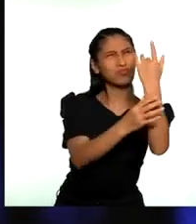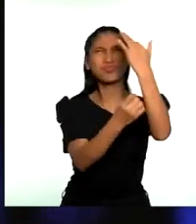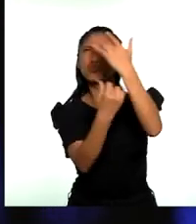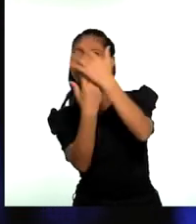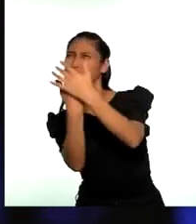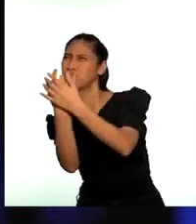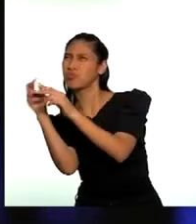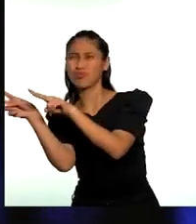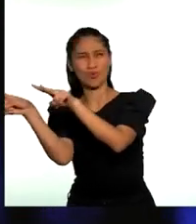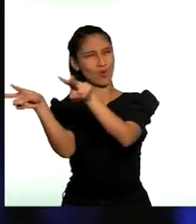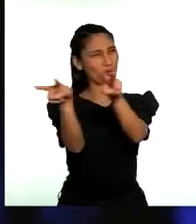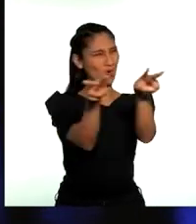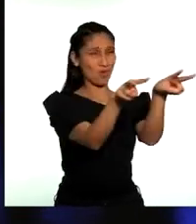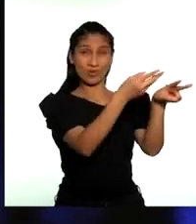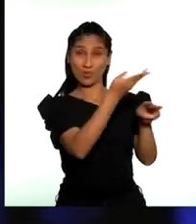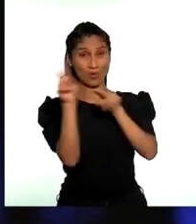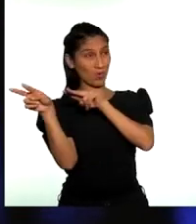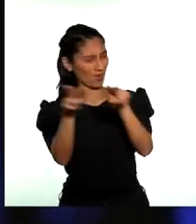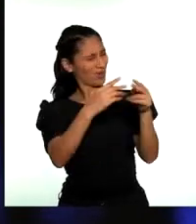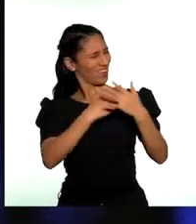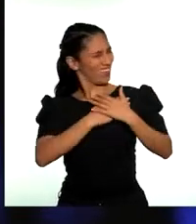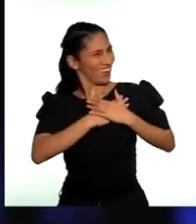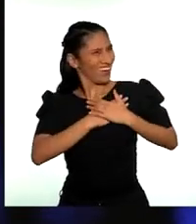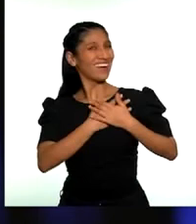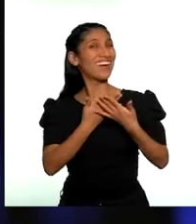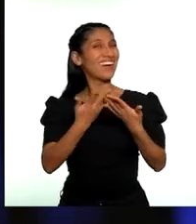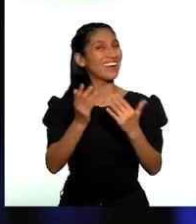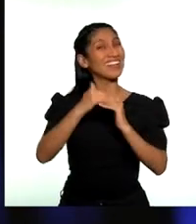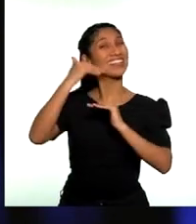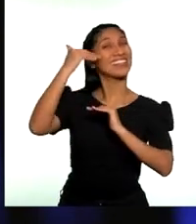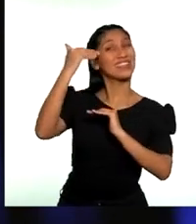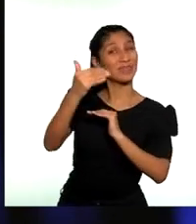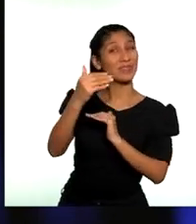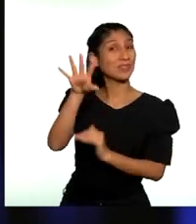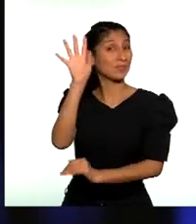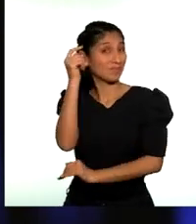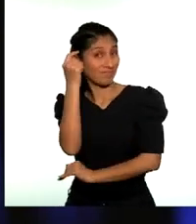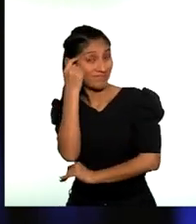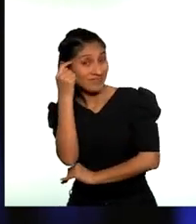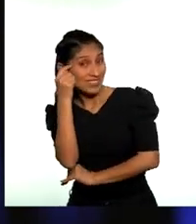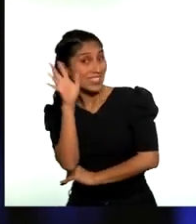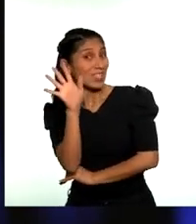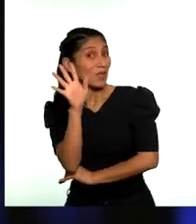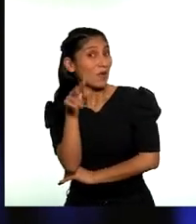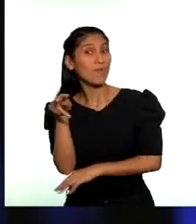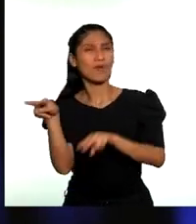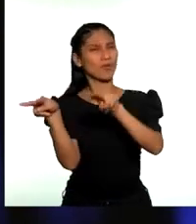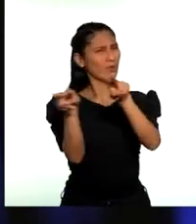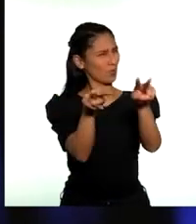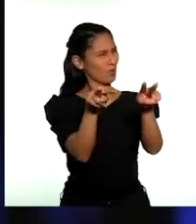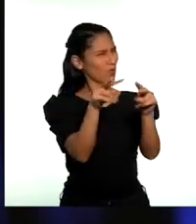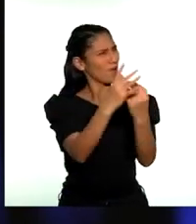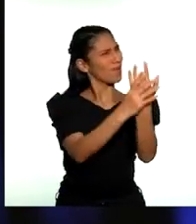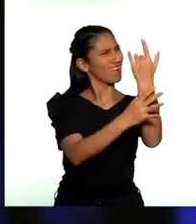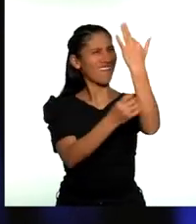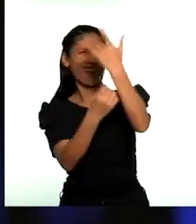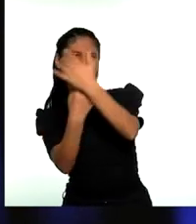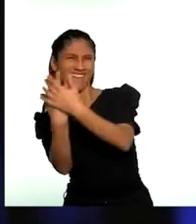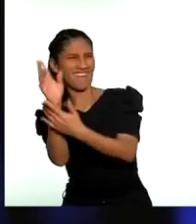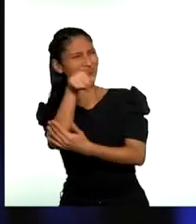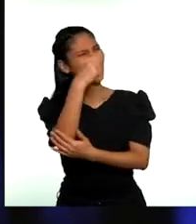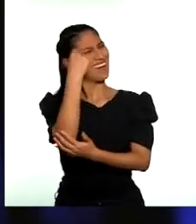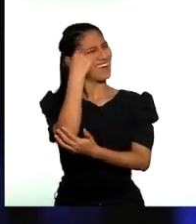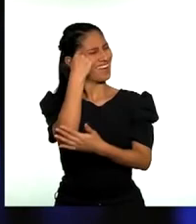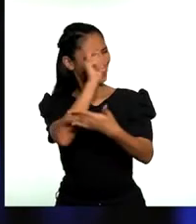localidad genera en ti una emoción especial. Luego, ¿qué tal si piensas en cómo la presentarías a otras personas?